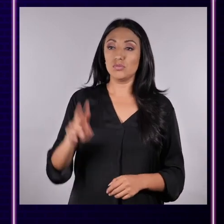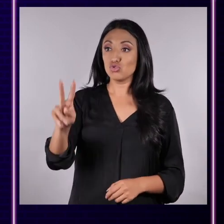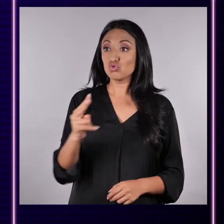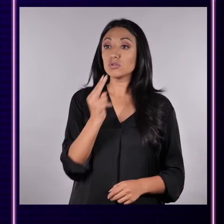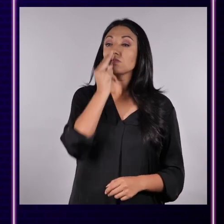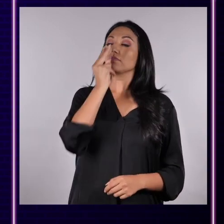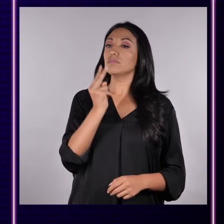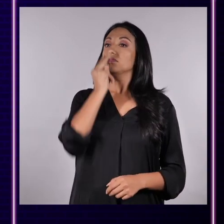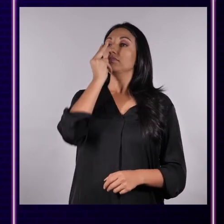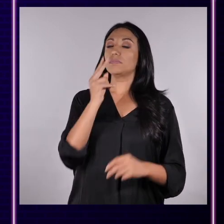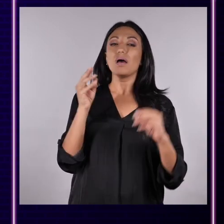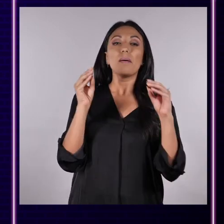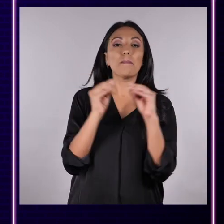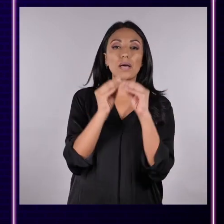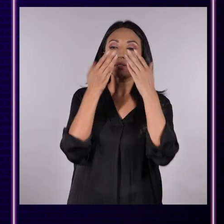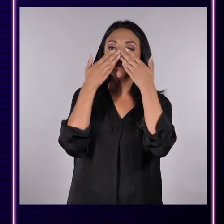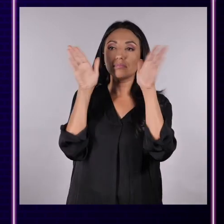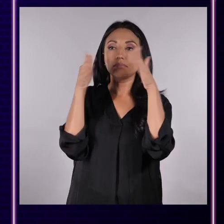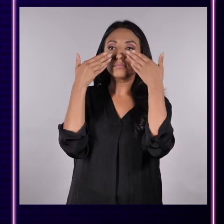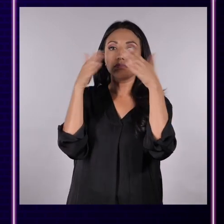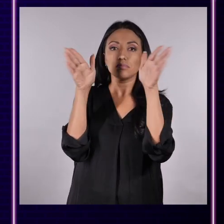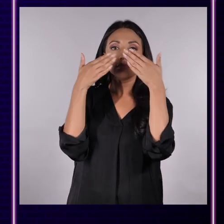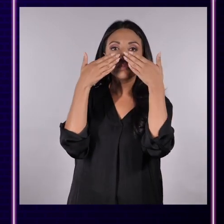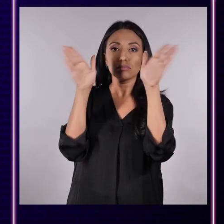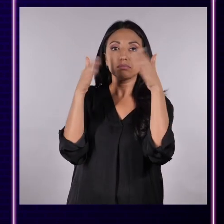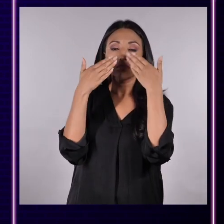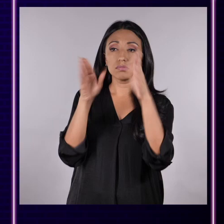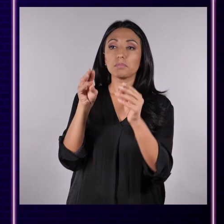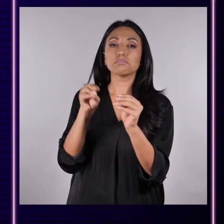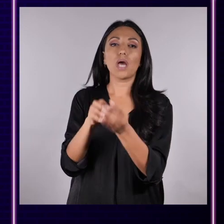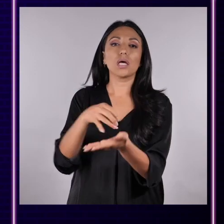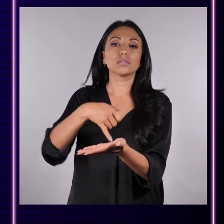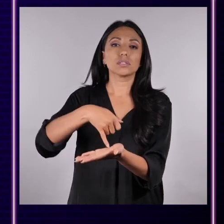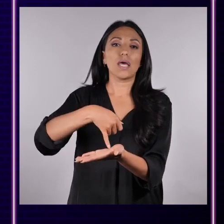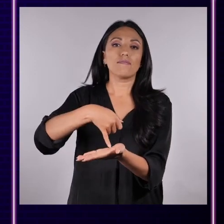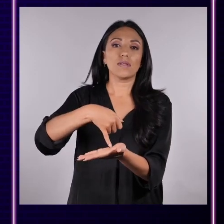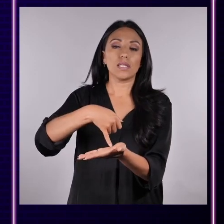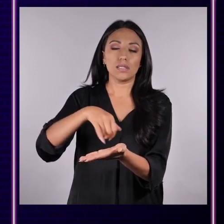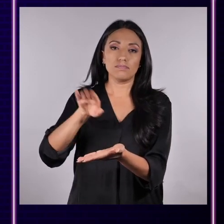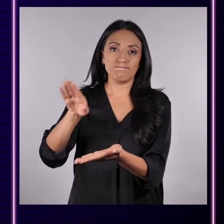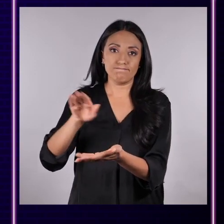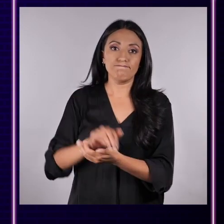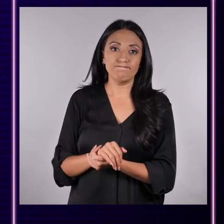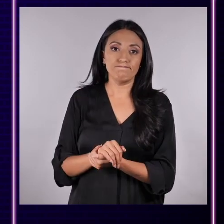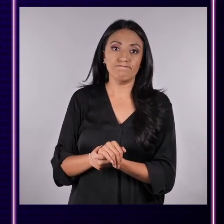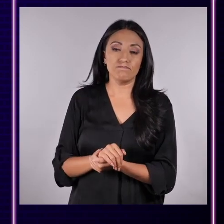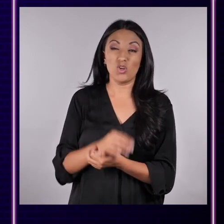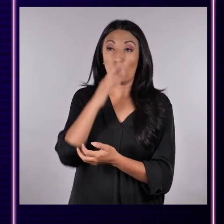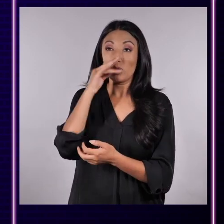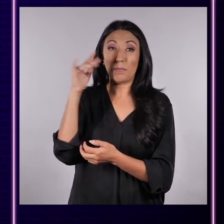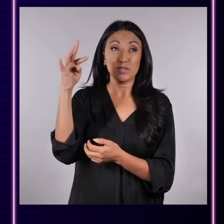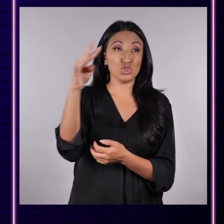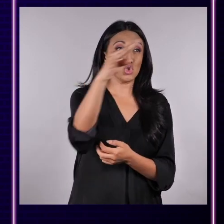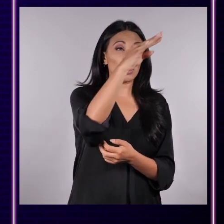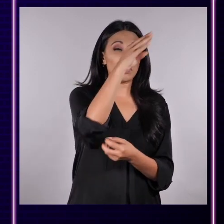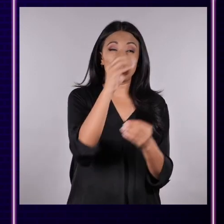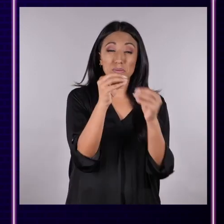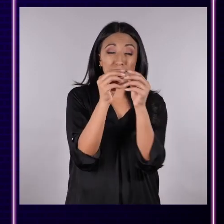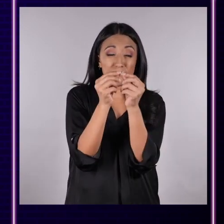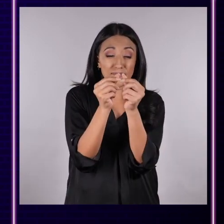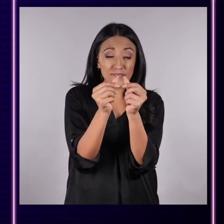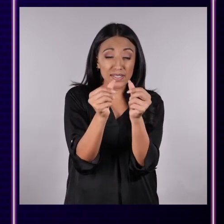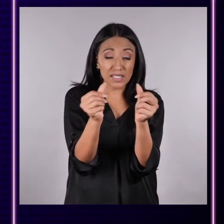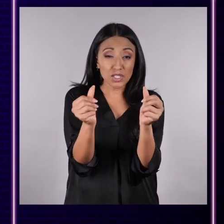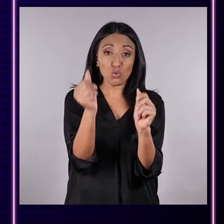Sus vías respiratorias son más permeables y, por tanto, más vulnerables. Las sustancias contaminantes